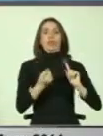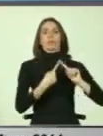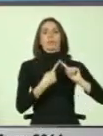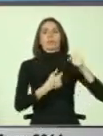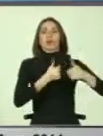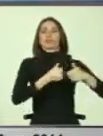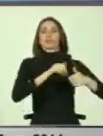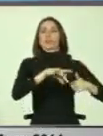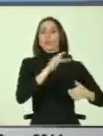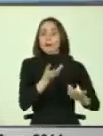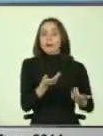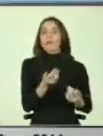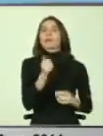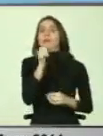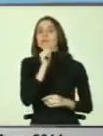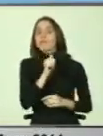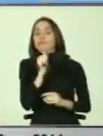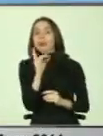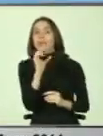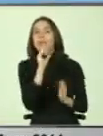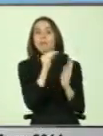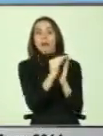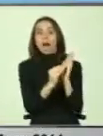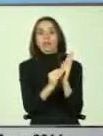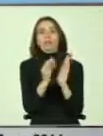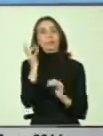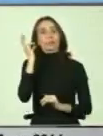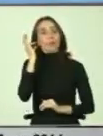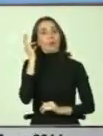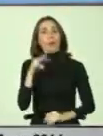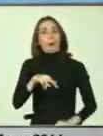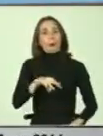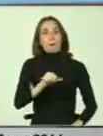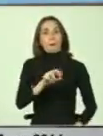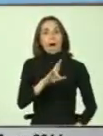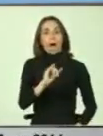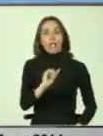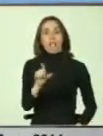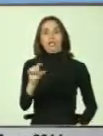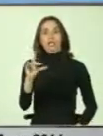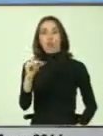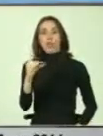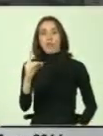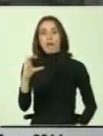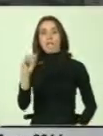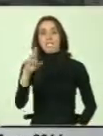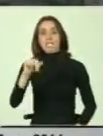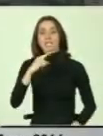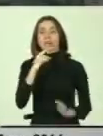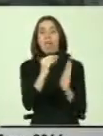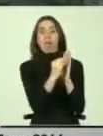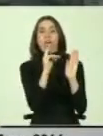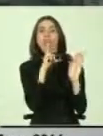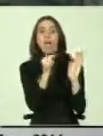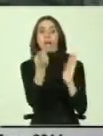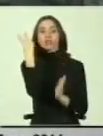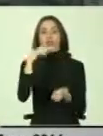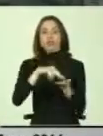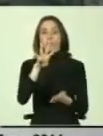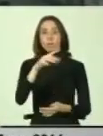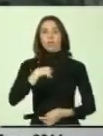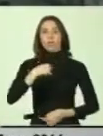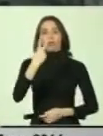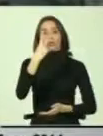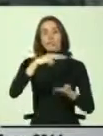También la falta de datos. Ya lo constataba María Soledad Cisterna. Tenemos datos del año 2004. Yo hace 10 años atrás